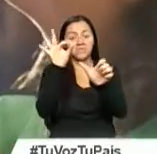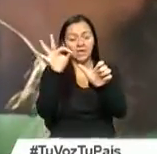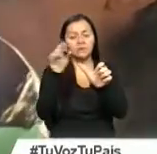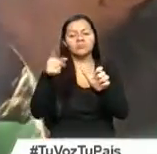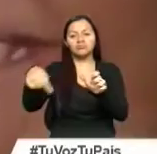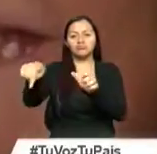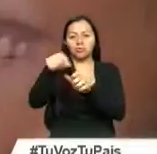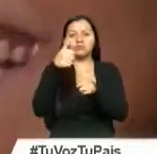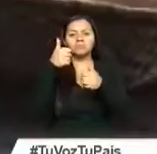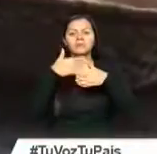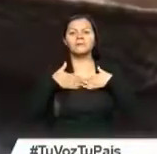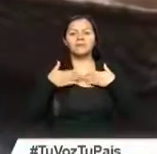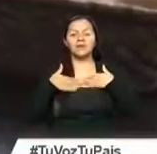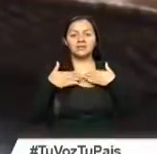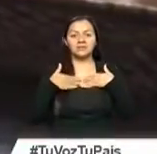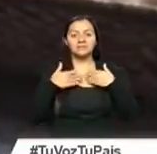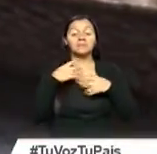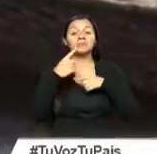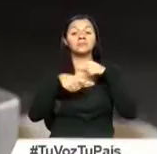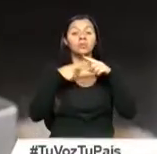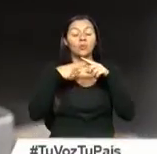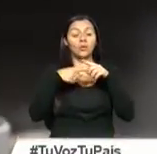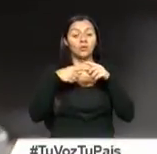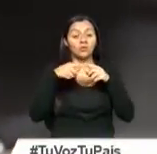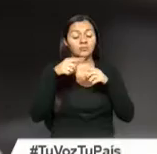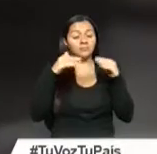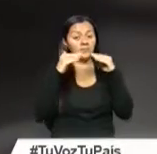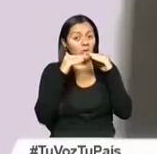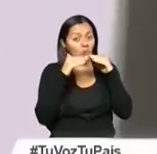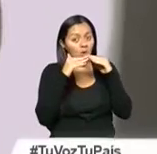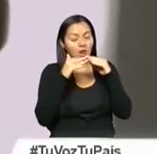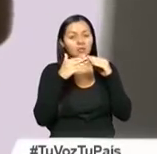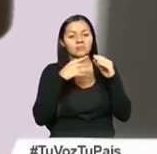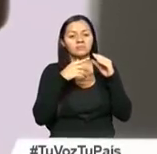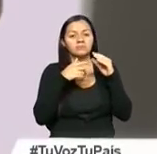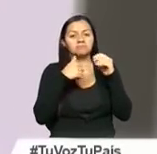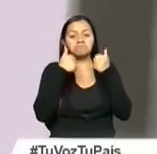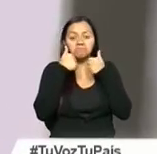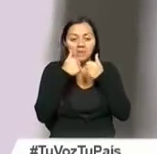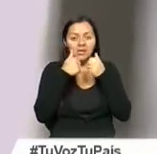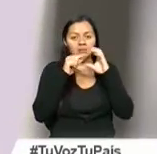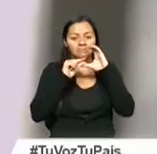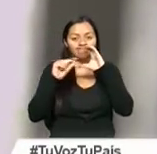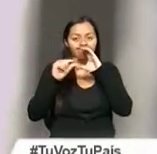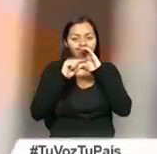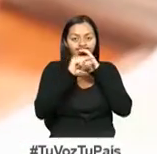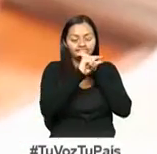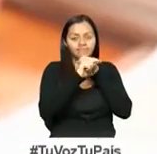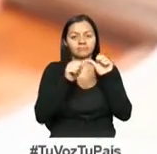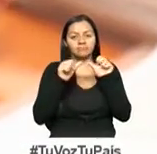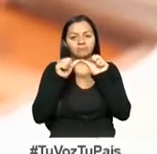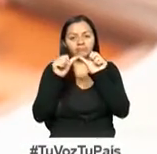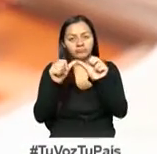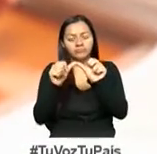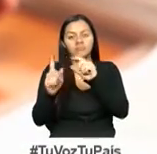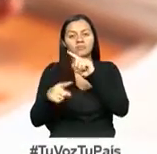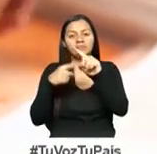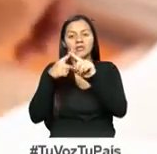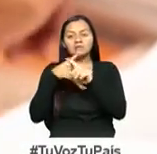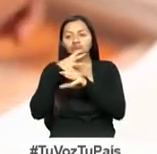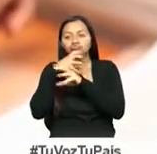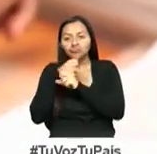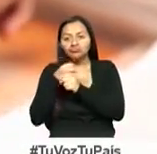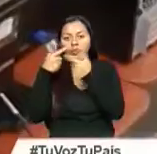estudio plantea que luego de medir de forma equitativa la distribución del bienestar y la longevidad de la población, se puede establecer el